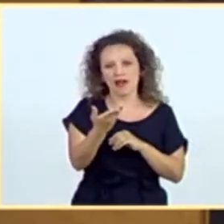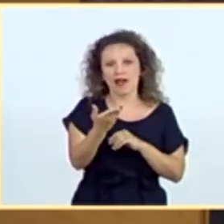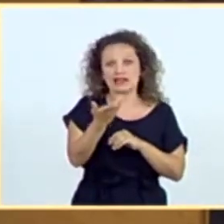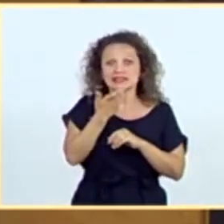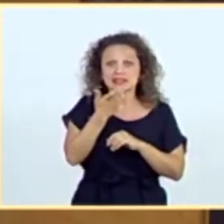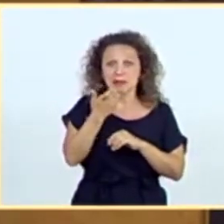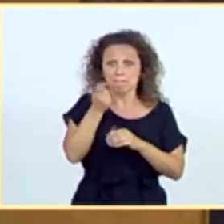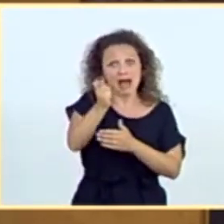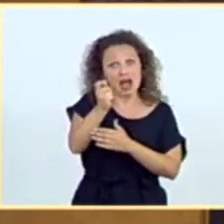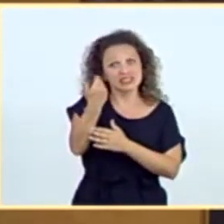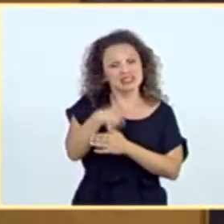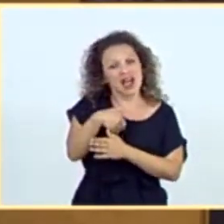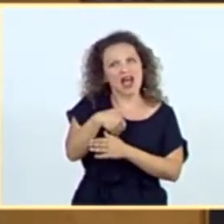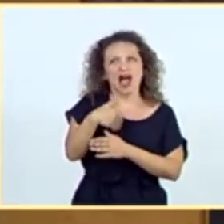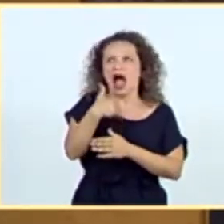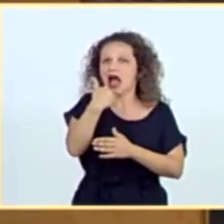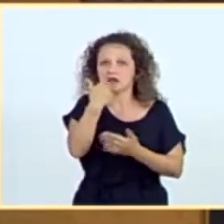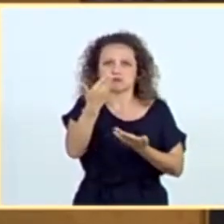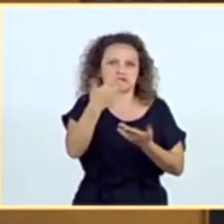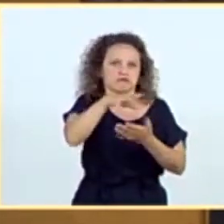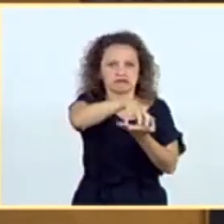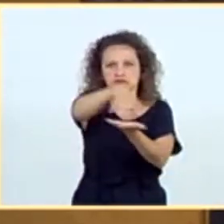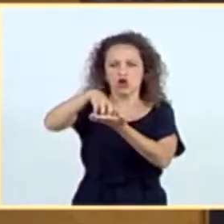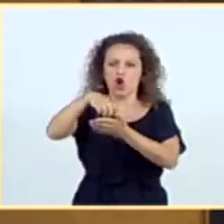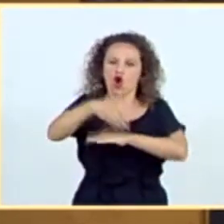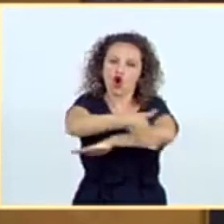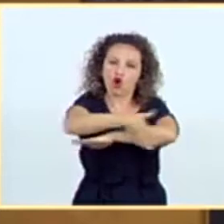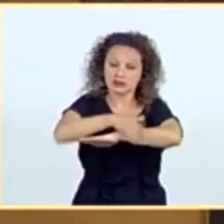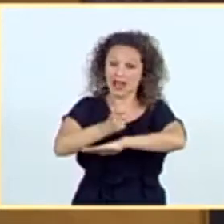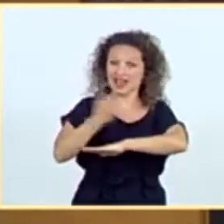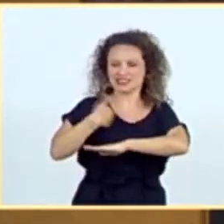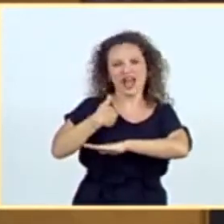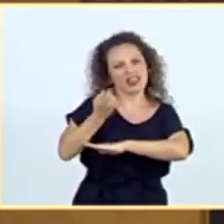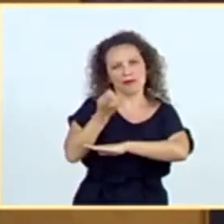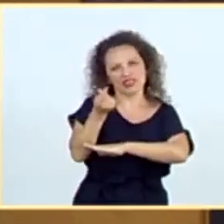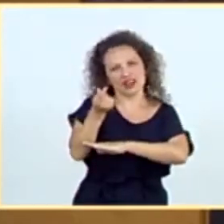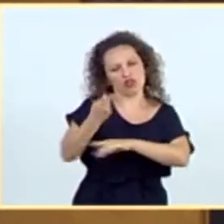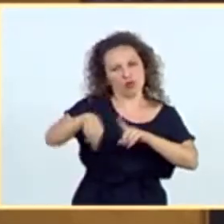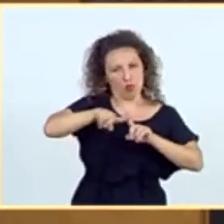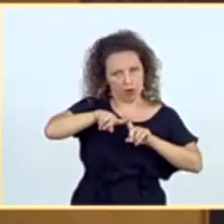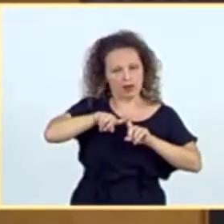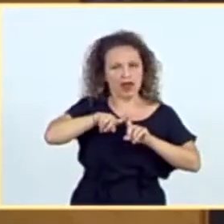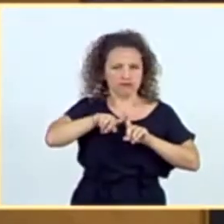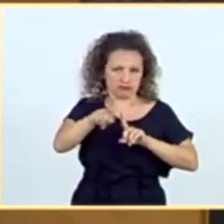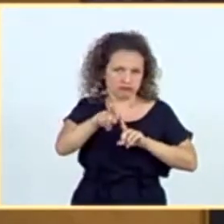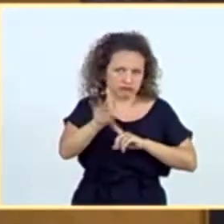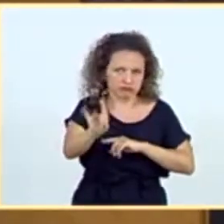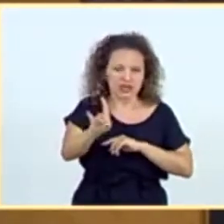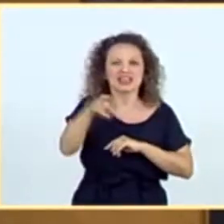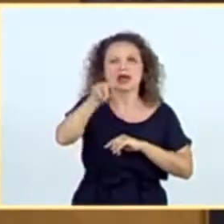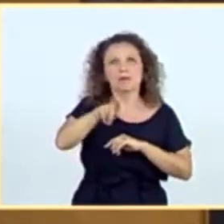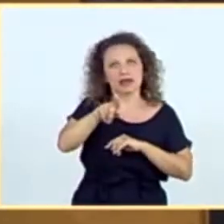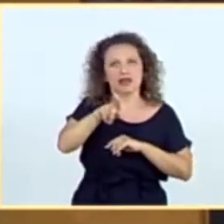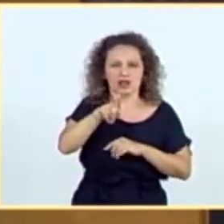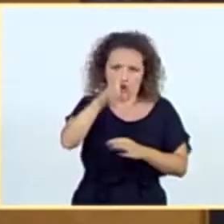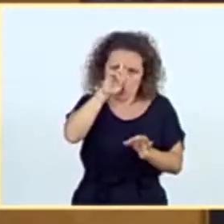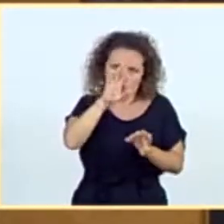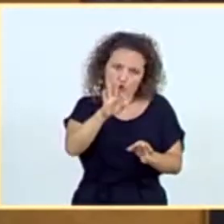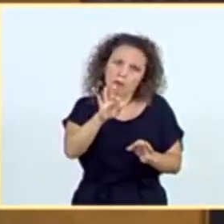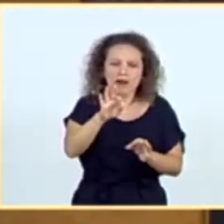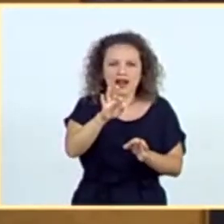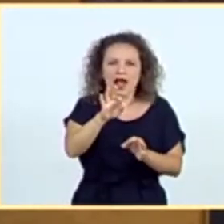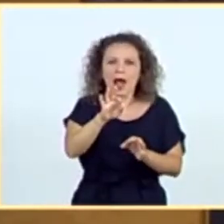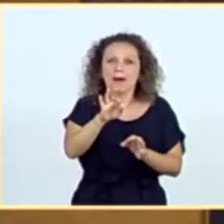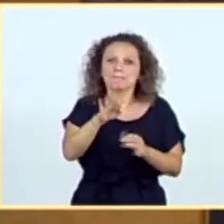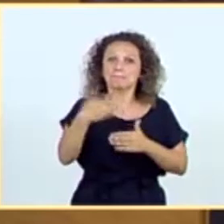ya pagado en efectivo en muchas de las demarcaciones de costas y también entendemos que es muy razonable retrasar, dar un